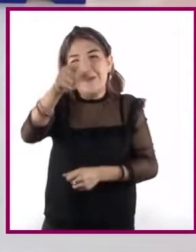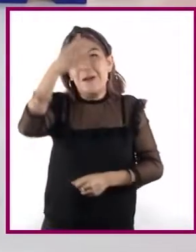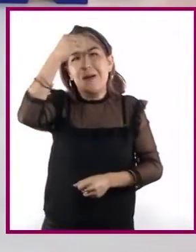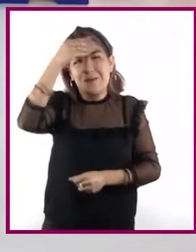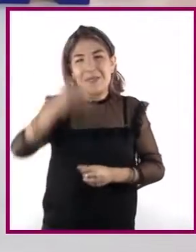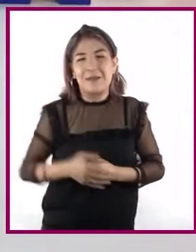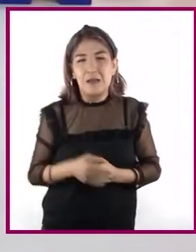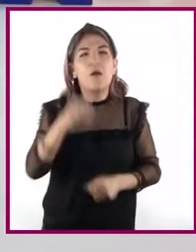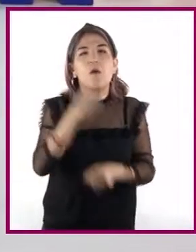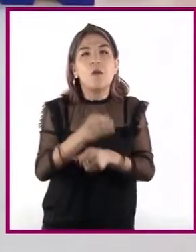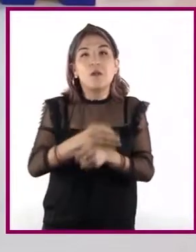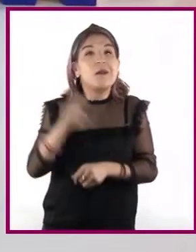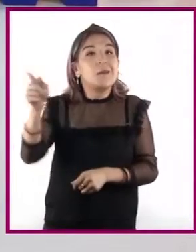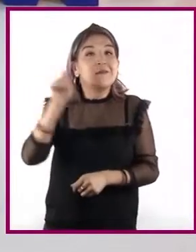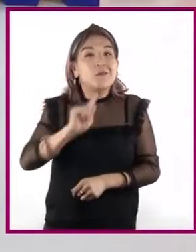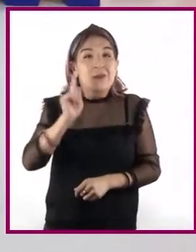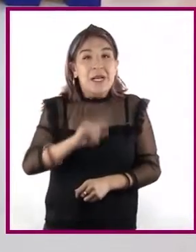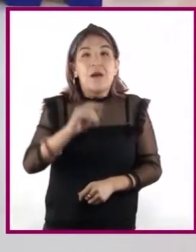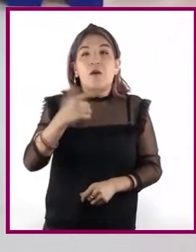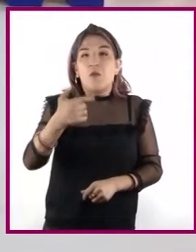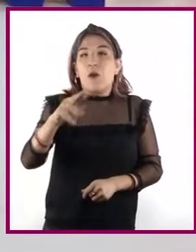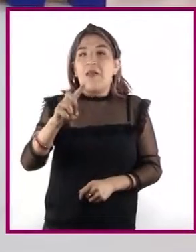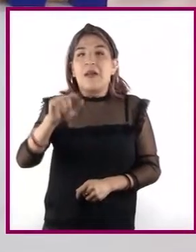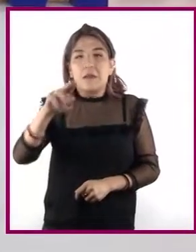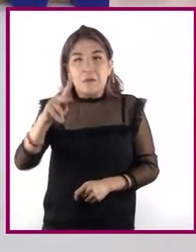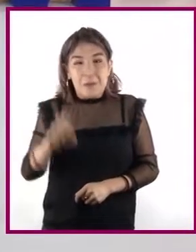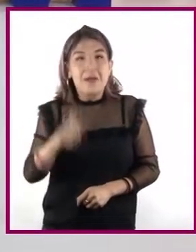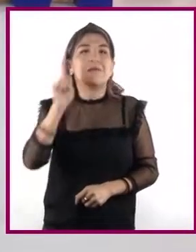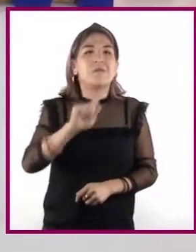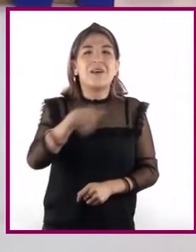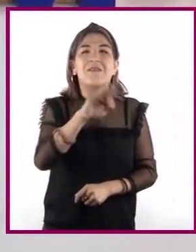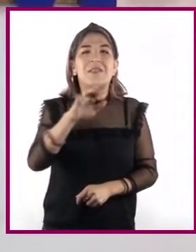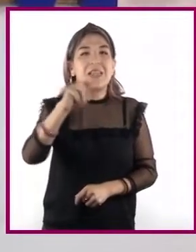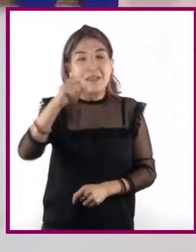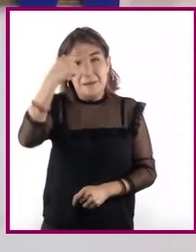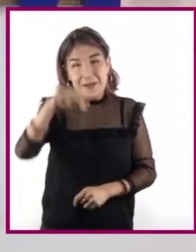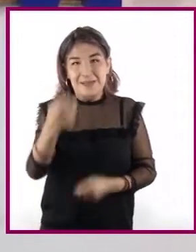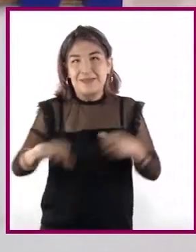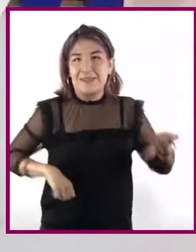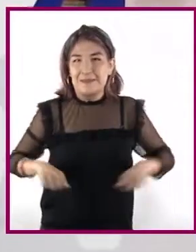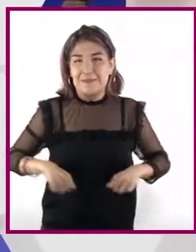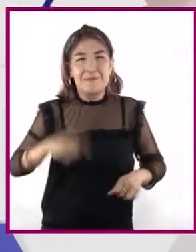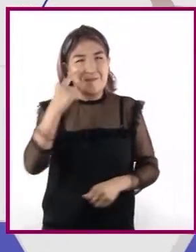Veamos cómo le fue a Guadalupe y Frida en esta actividad. ¡Corre video!